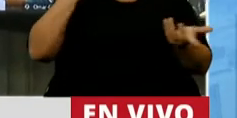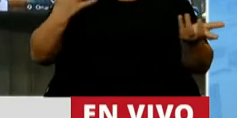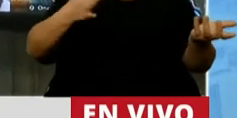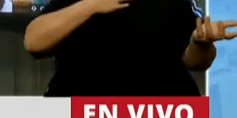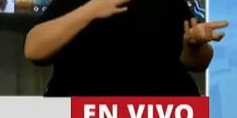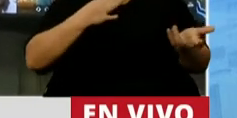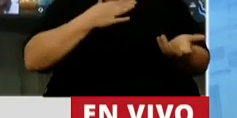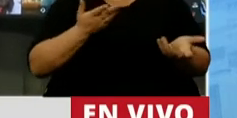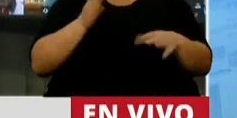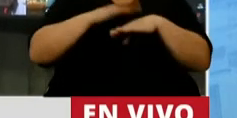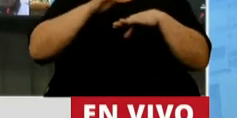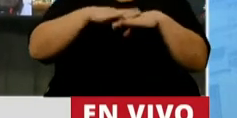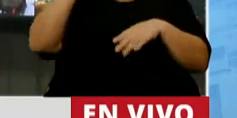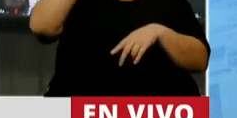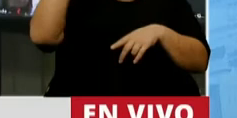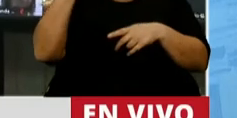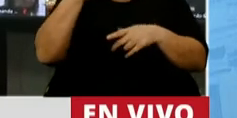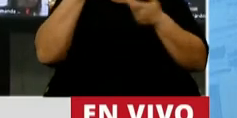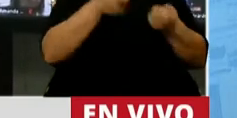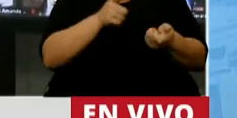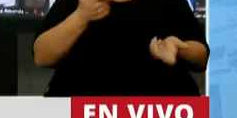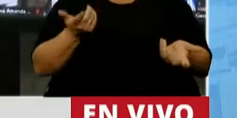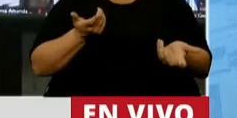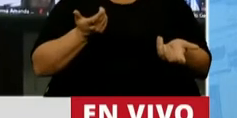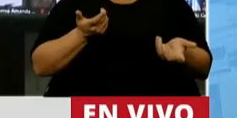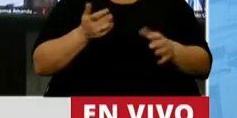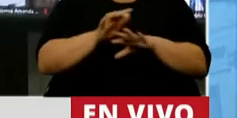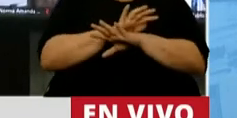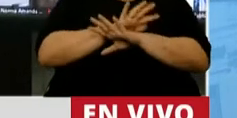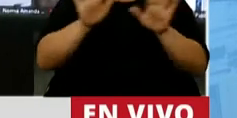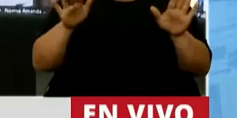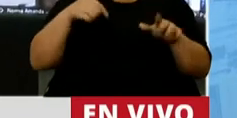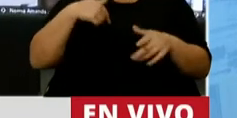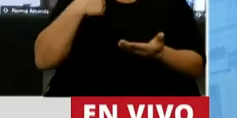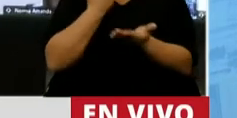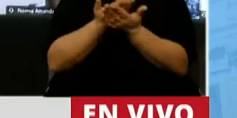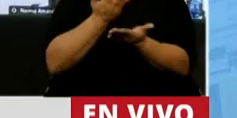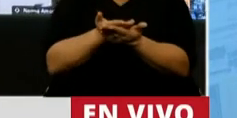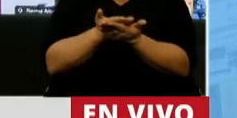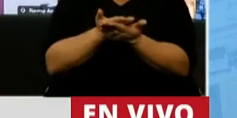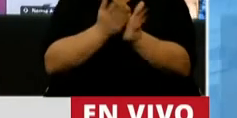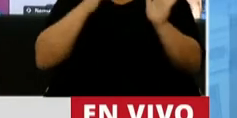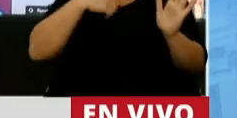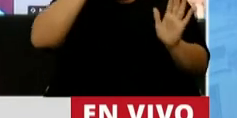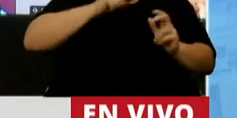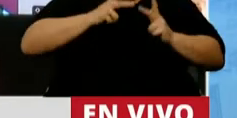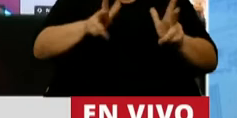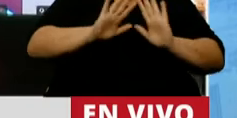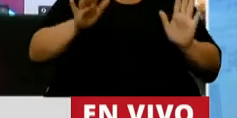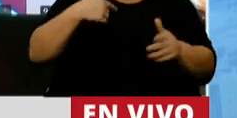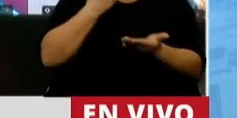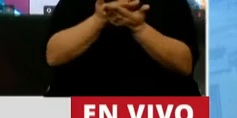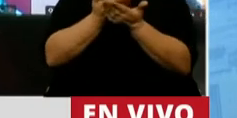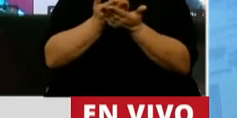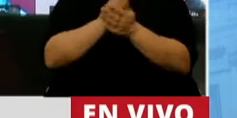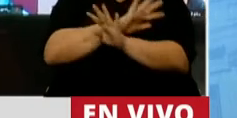agobiados por el Estado que no los comprende. terminemos, y esta es una propuesta osada quizás, pero les